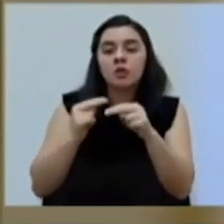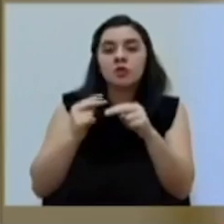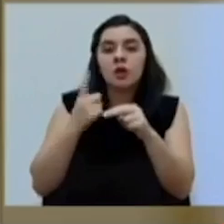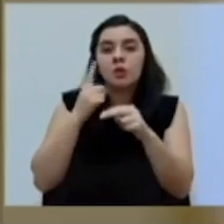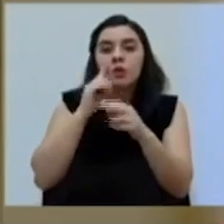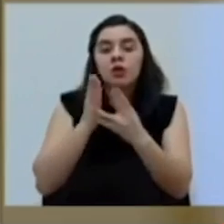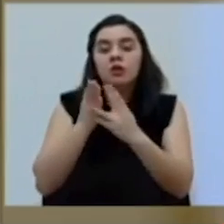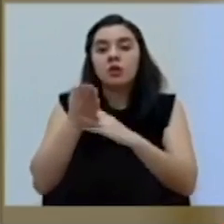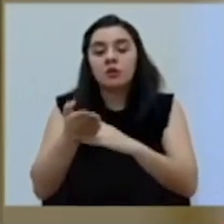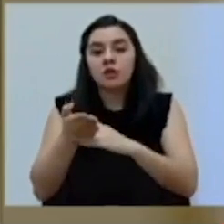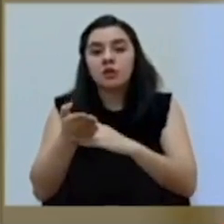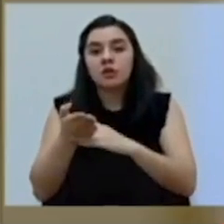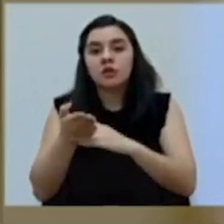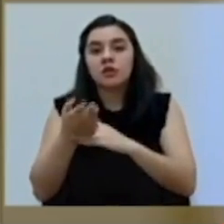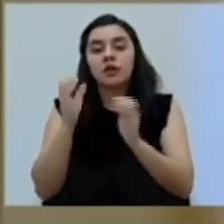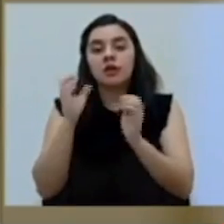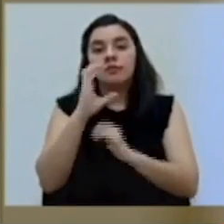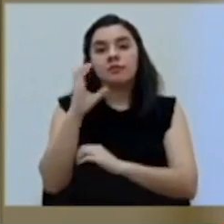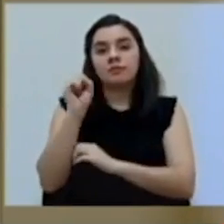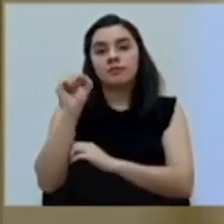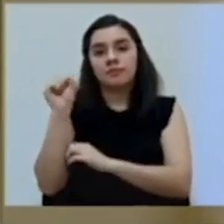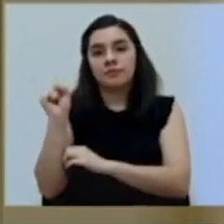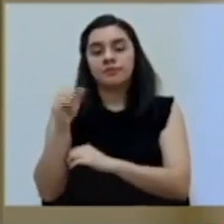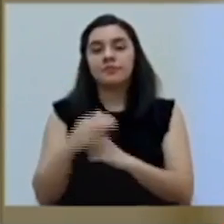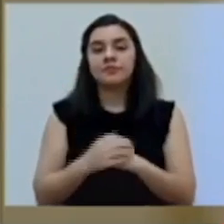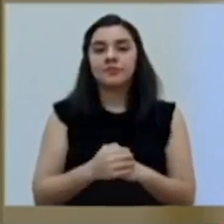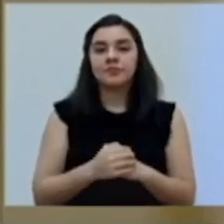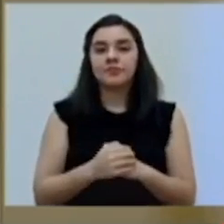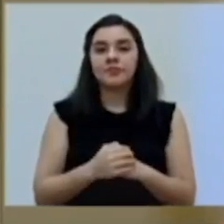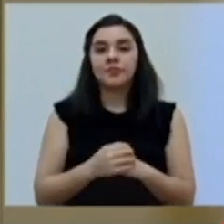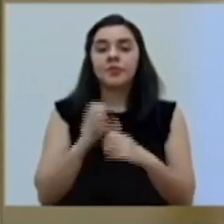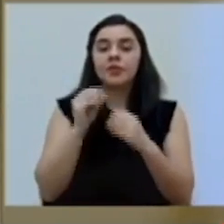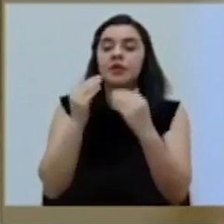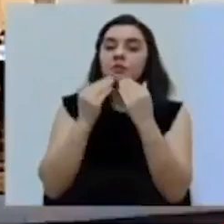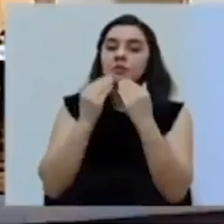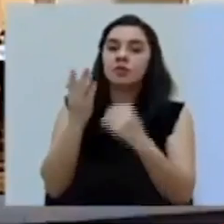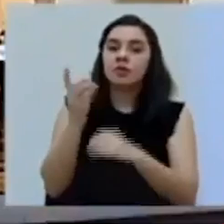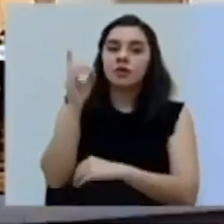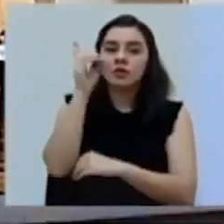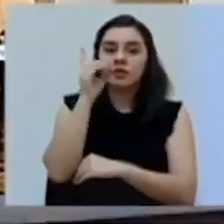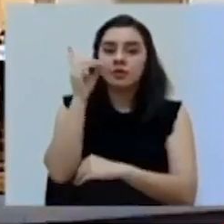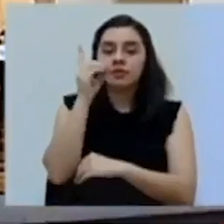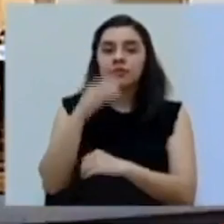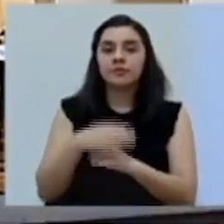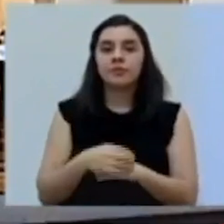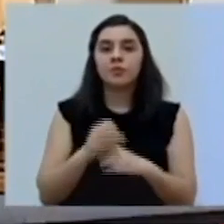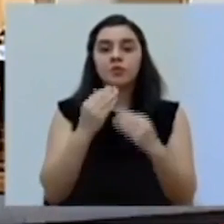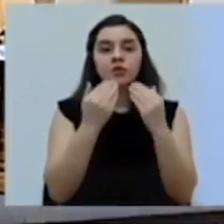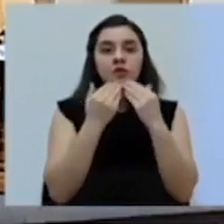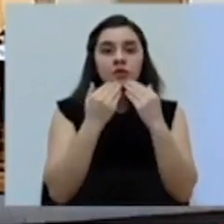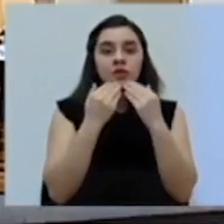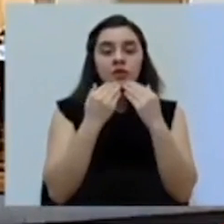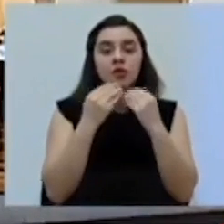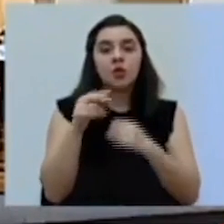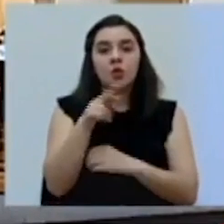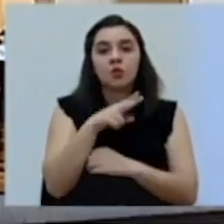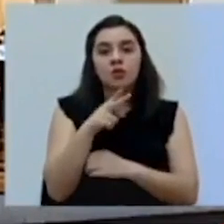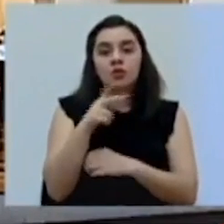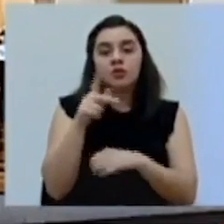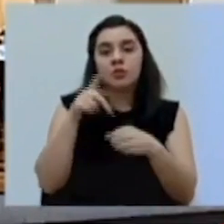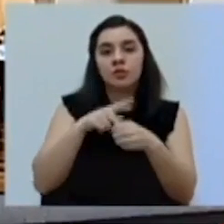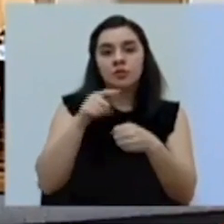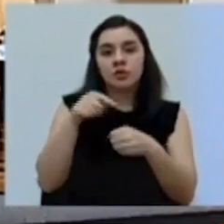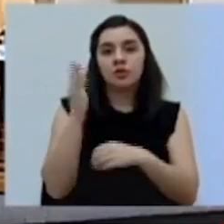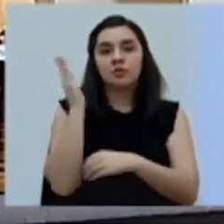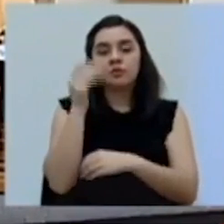de la logística y la aplicación de la Caja Costarecense de Seguro Social. Muchas gracias al doctor Salas. Muchas gracias a los colegas que participaron de